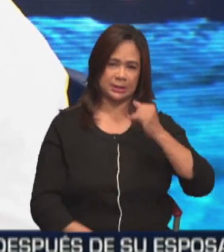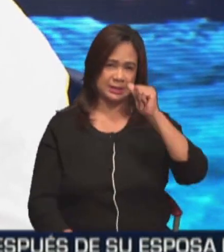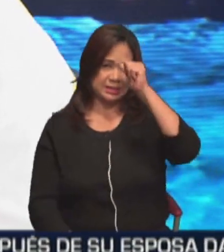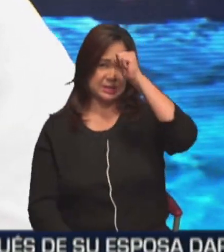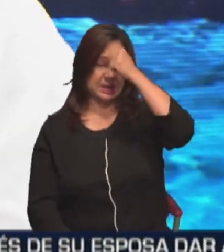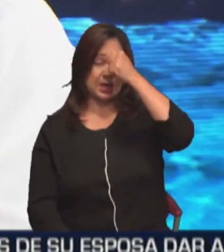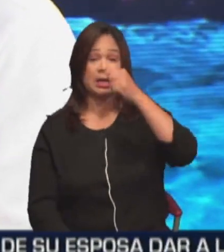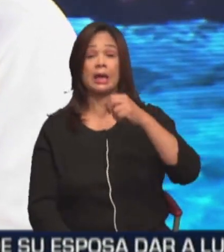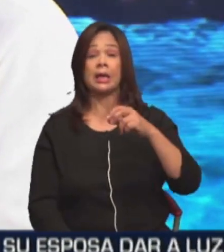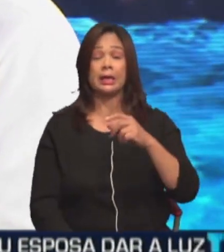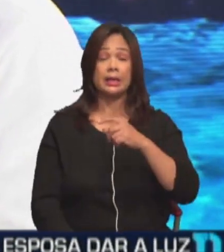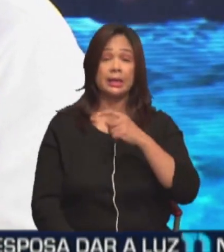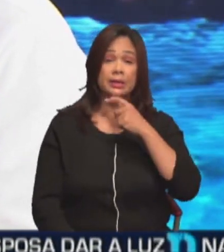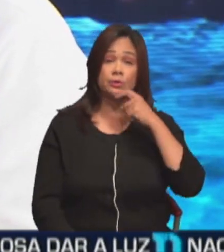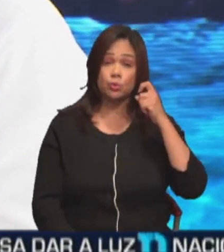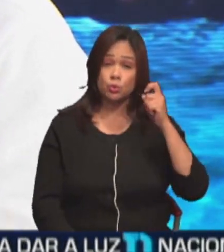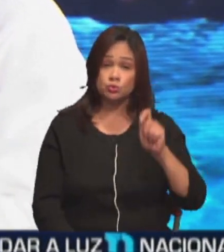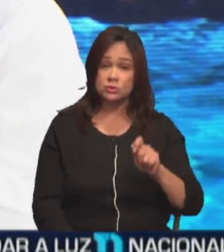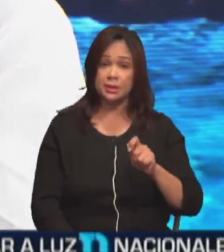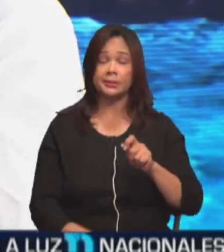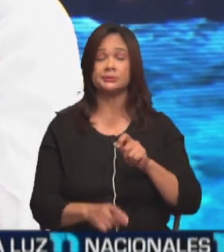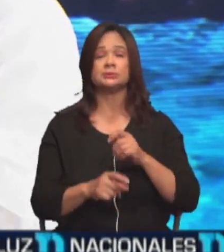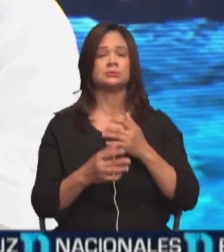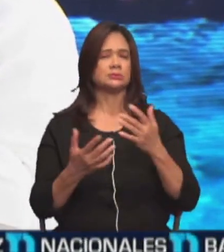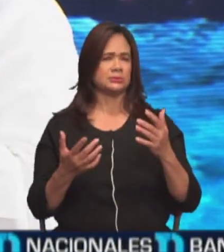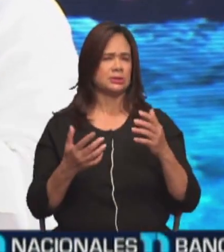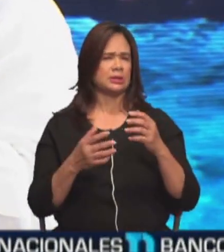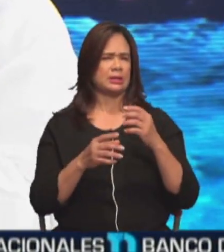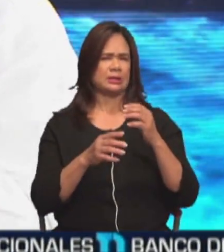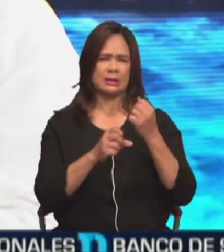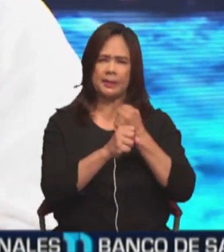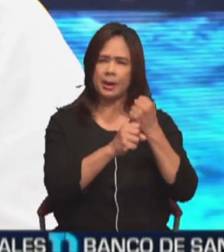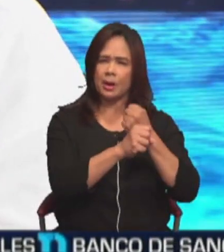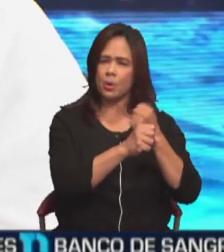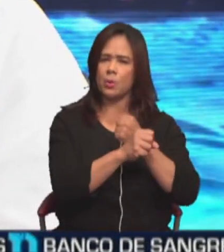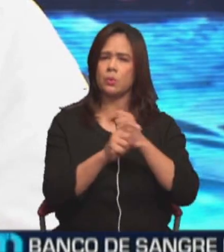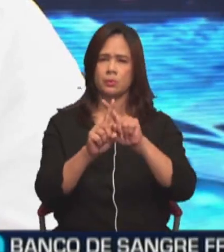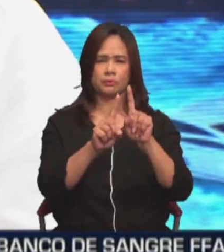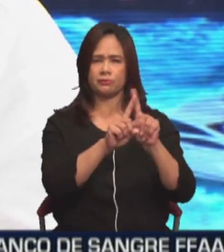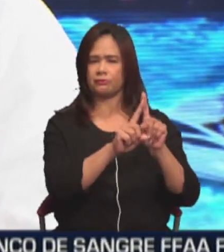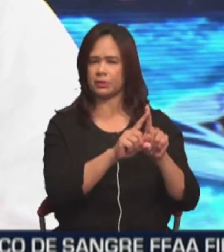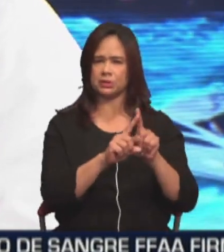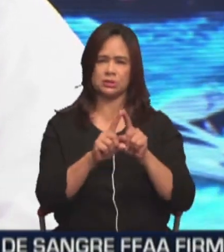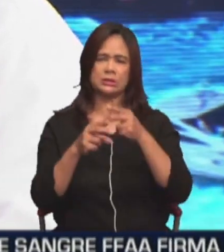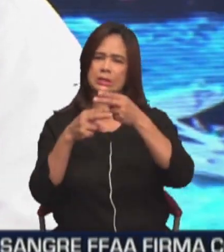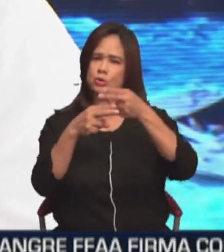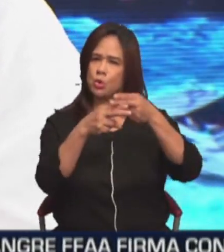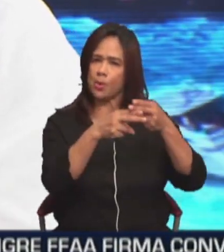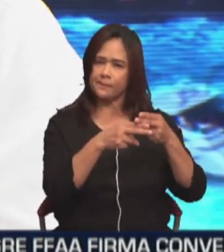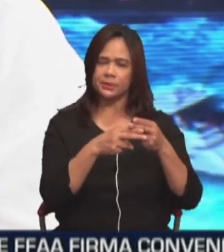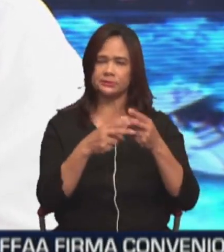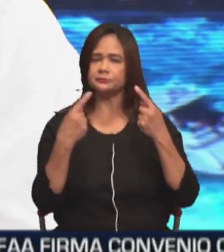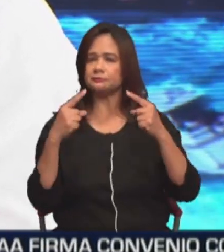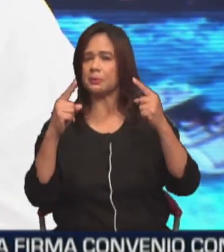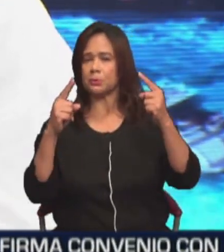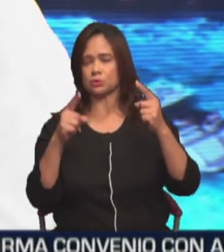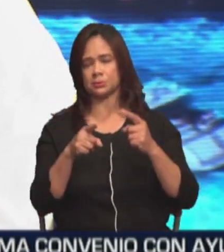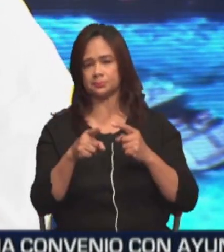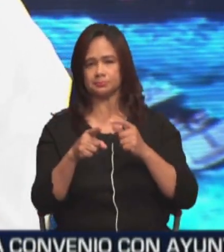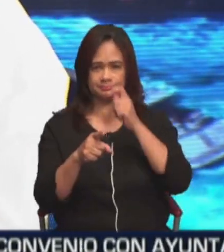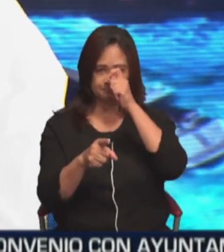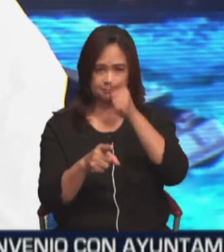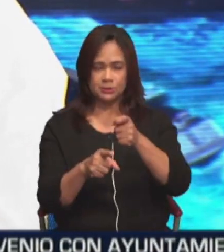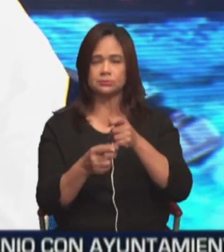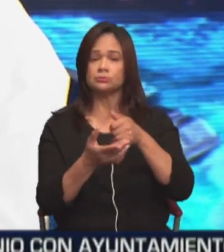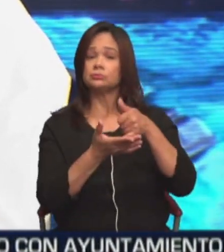Rusia. Y el papel que jugó en muchísimas partes comerciales, de muchas marcas que todos conocemos. Tenemos